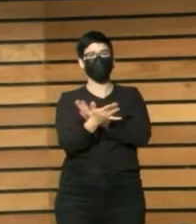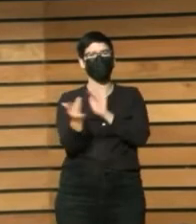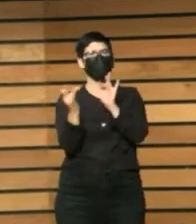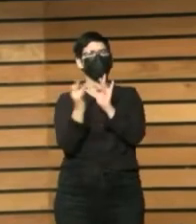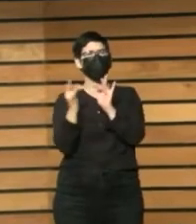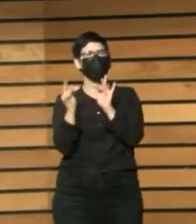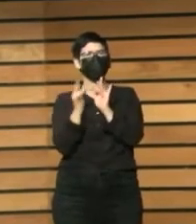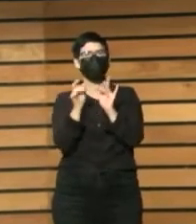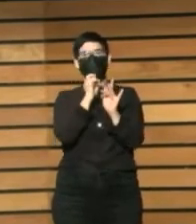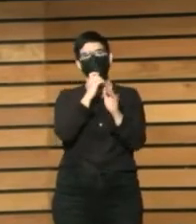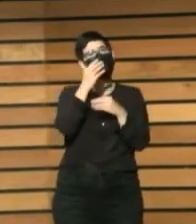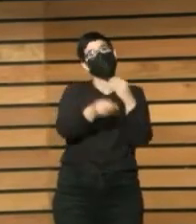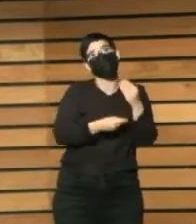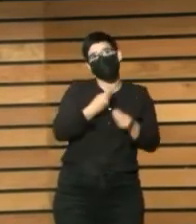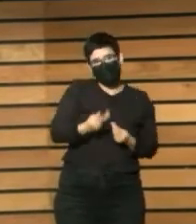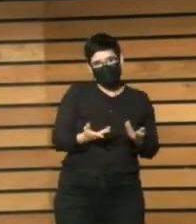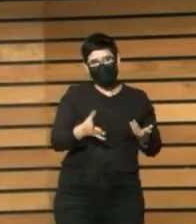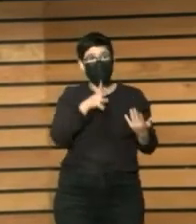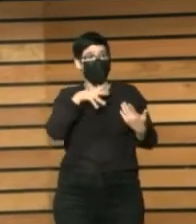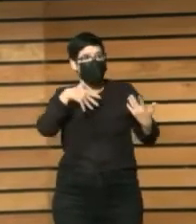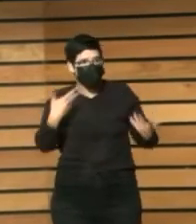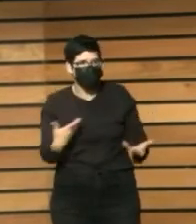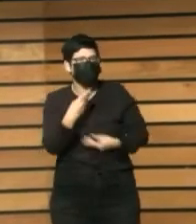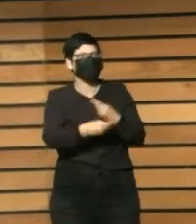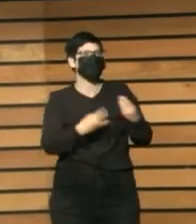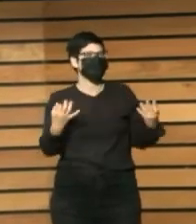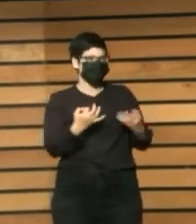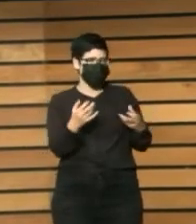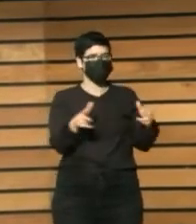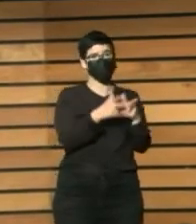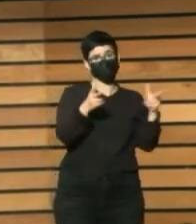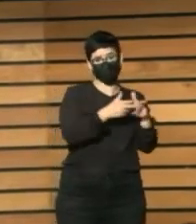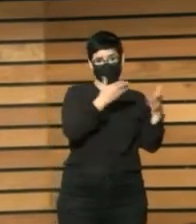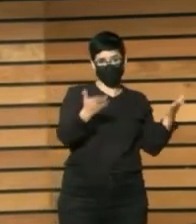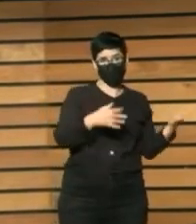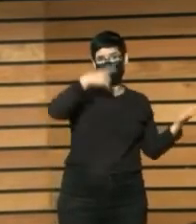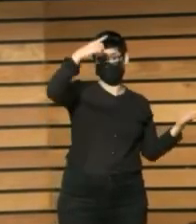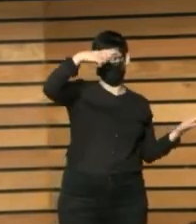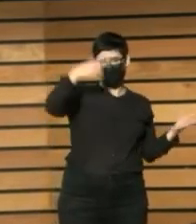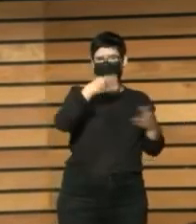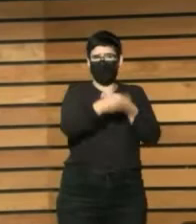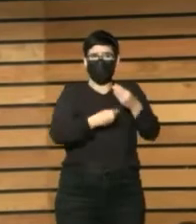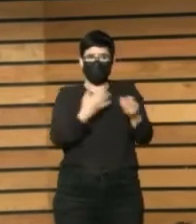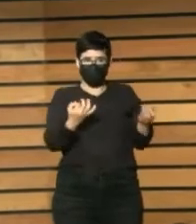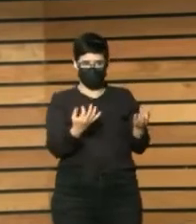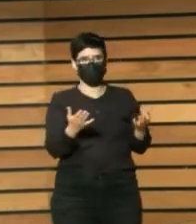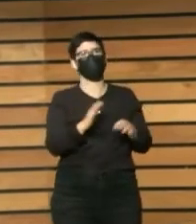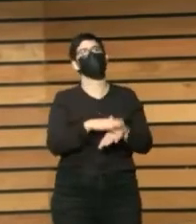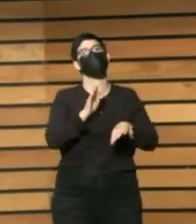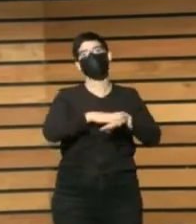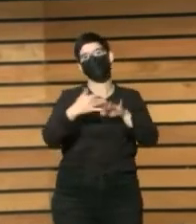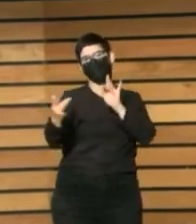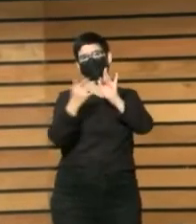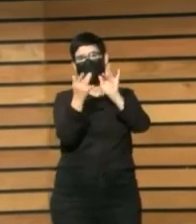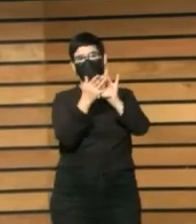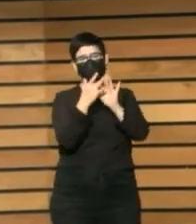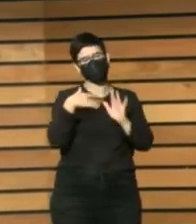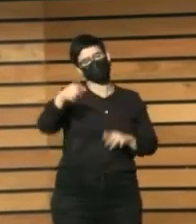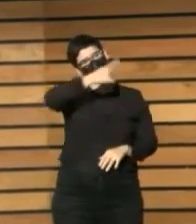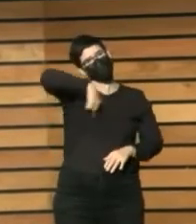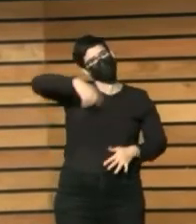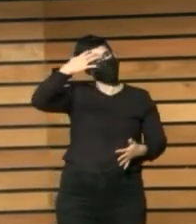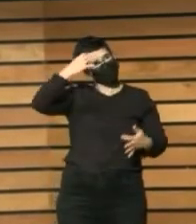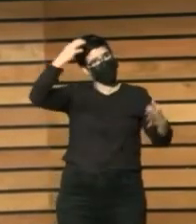está haciendo ahora mismo en nuestra sociedad y en nuestra cultura contemporánea. Y creemos que desde los más pequeños